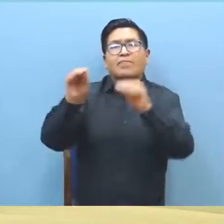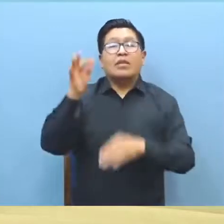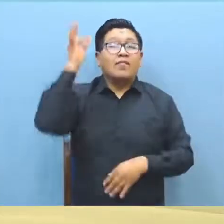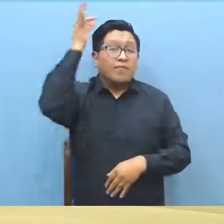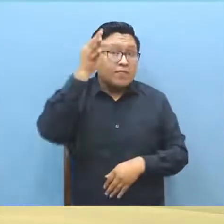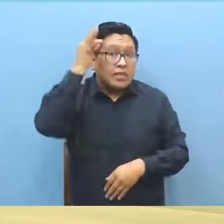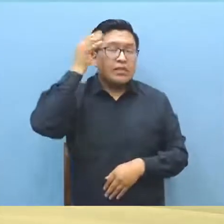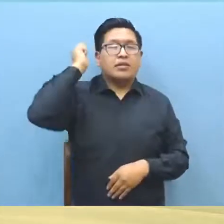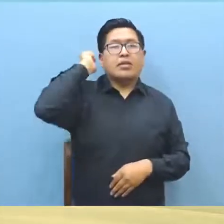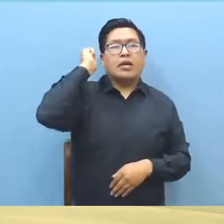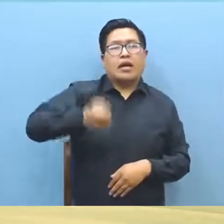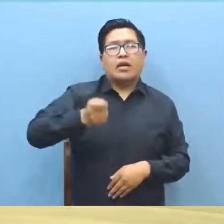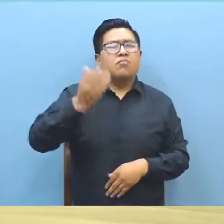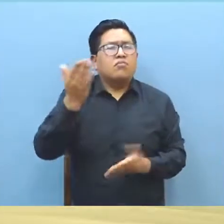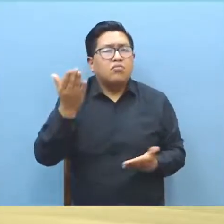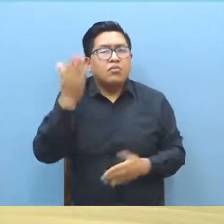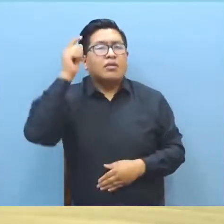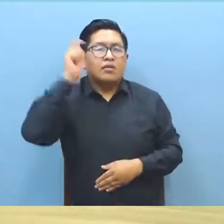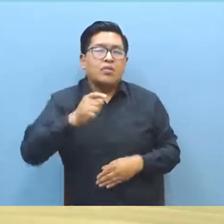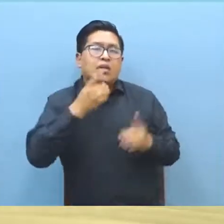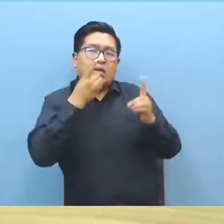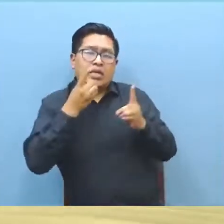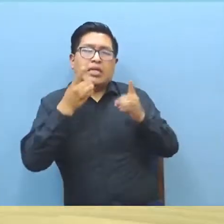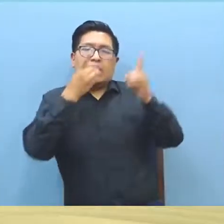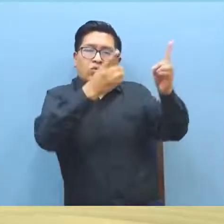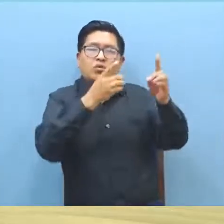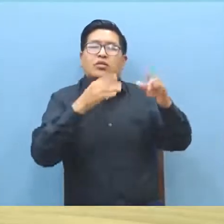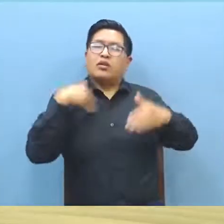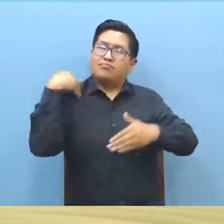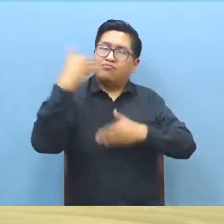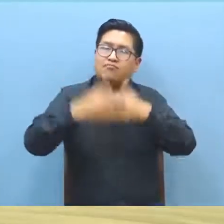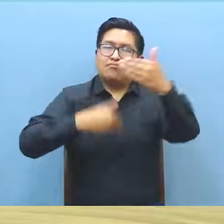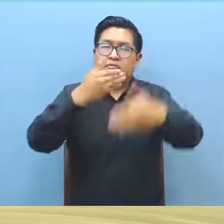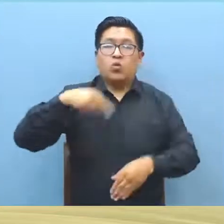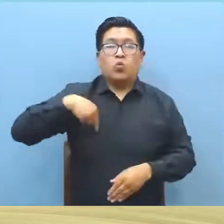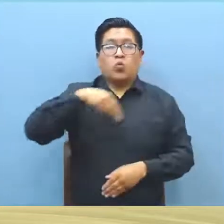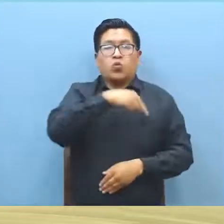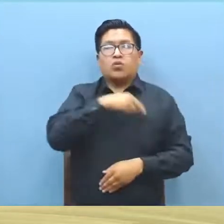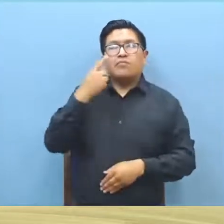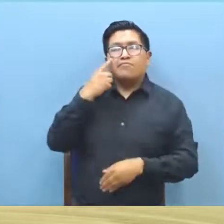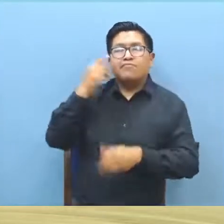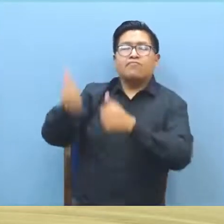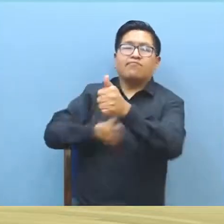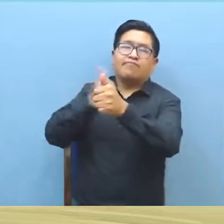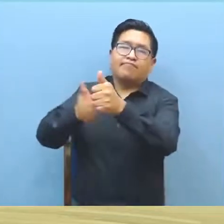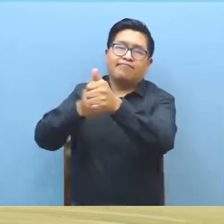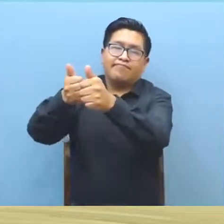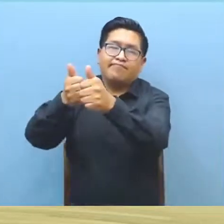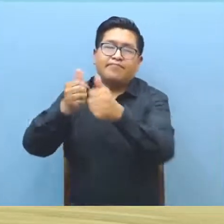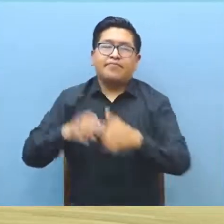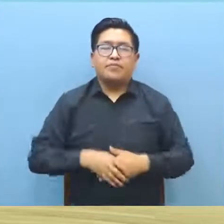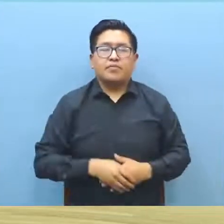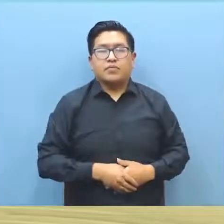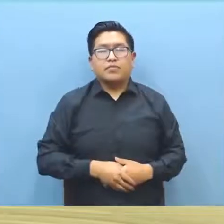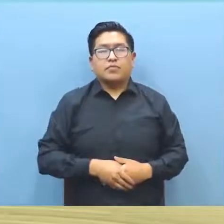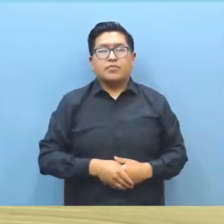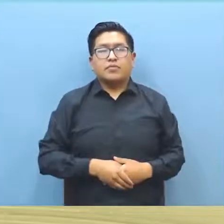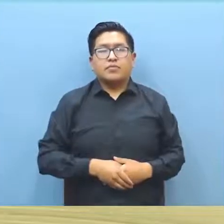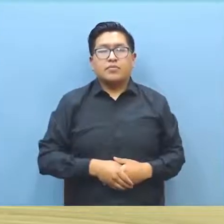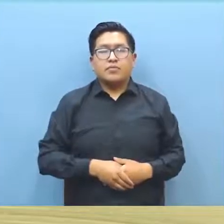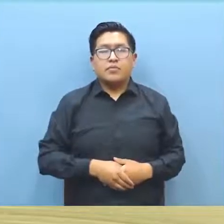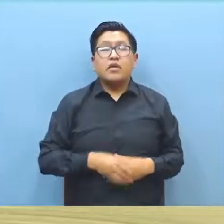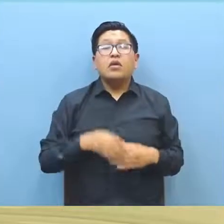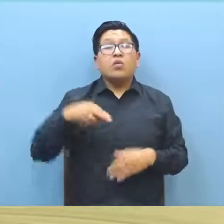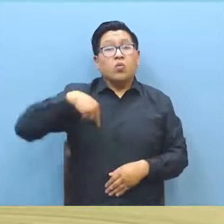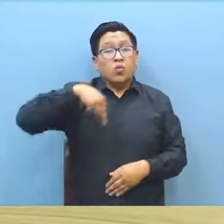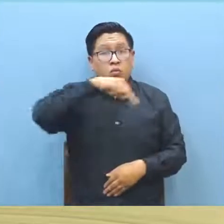Fiscalía y Ministerio Público para que puedan tomar la denuncia y de la misma manera nosotros podamos hacer el seguimiento que corresponde. Vamos a